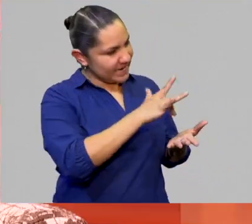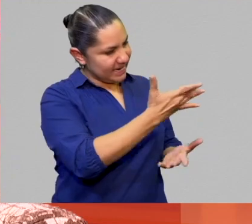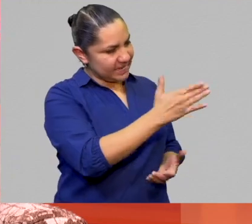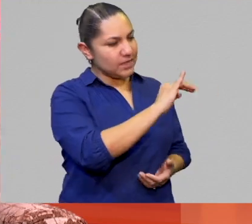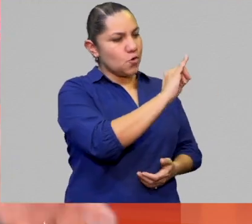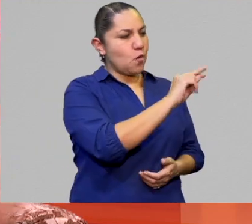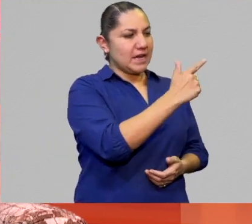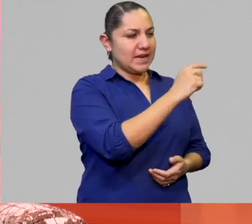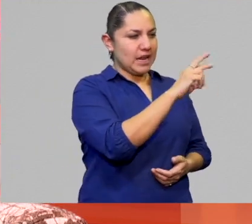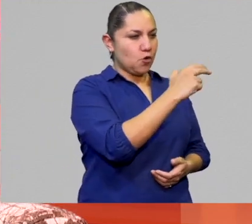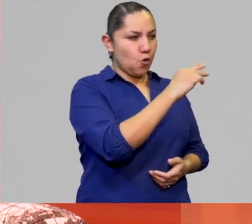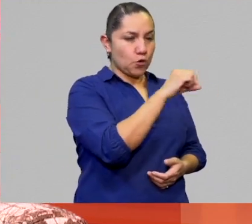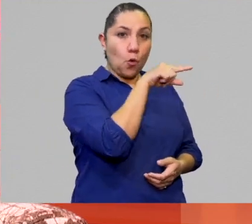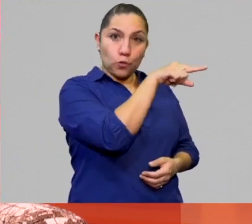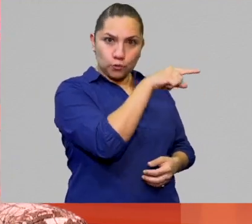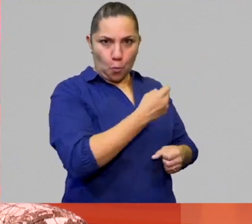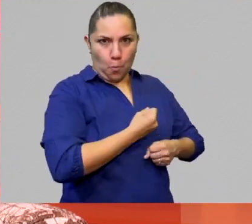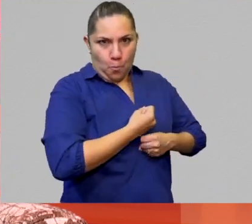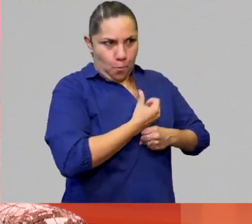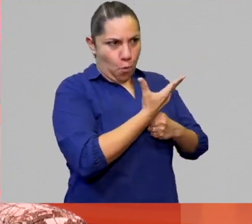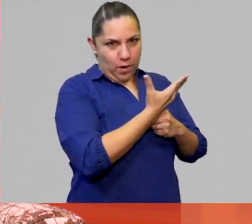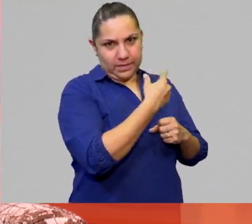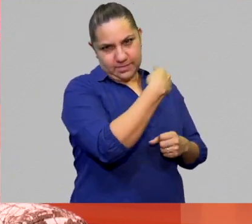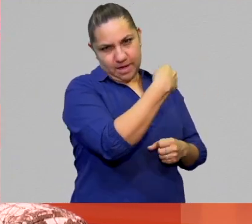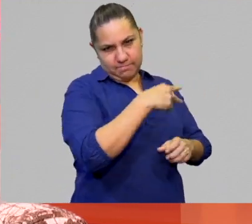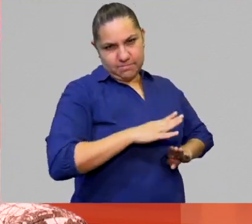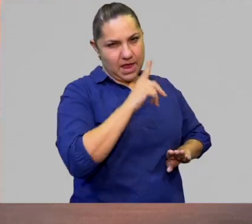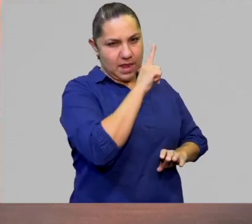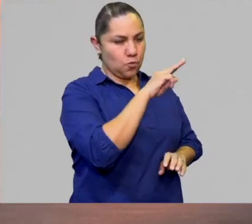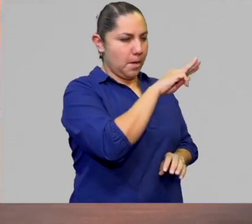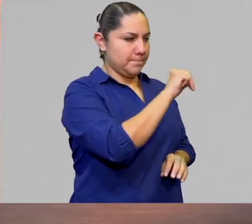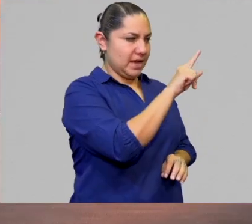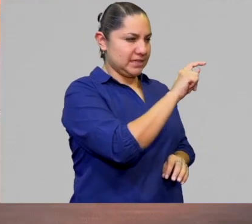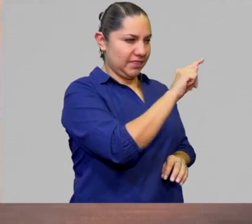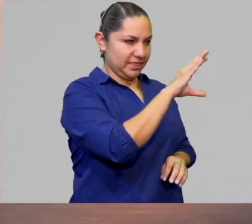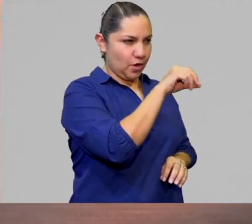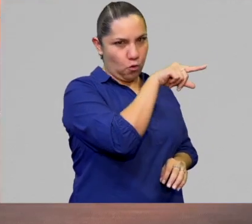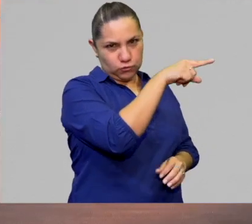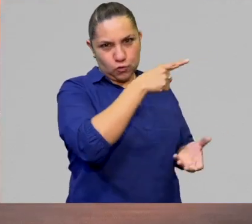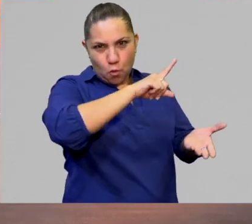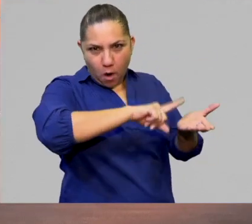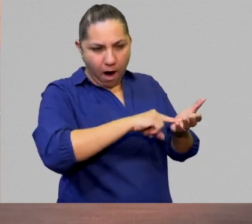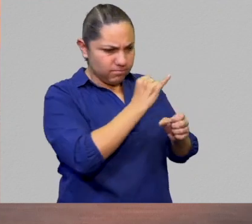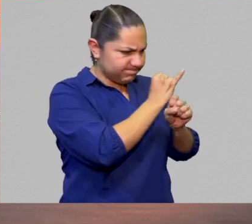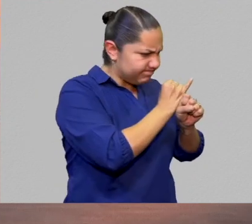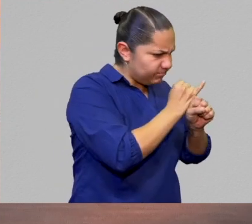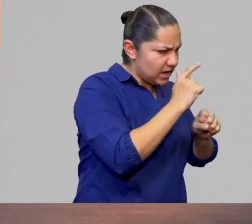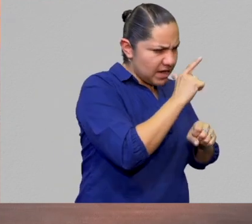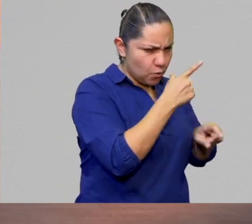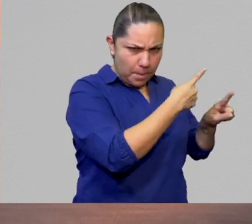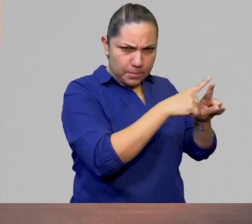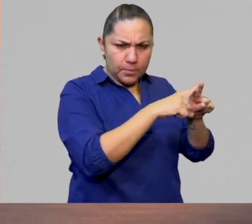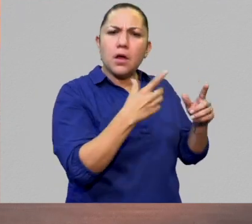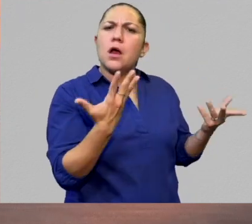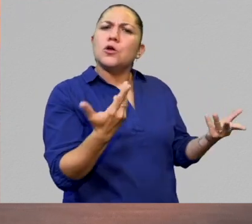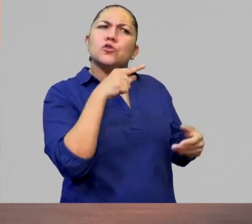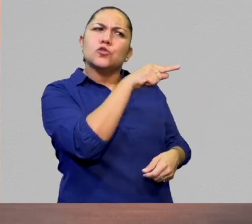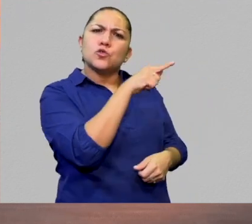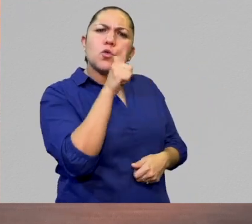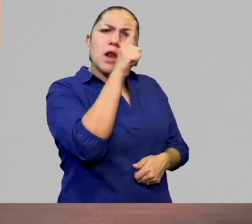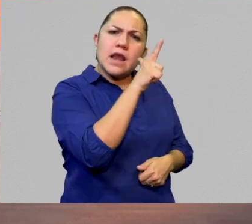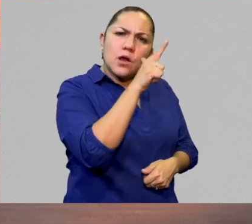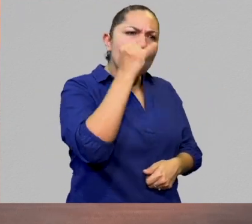gracias. Juan Gregorio, como poeta mazateco y etnólogo, ¿cómo es que puede continuar viva una lengua